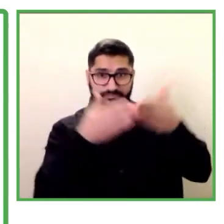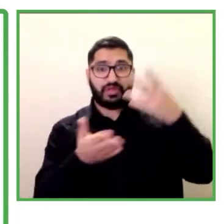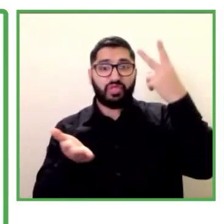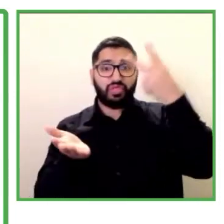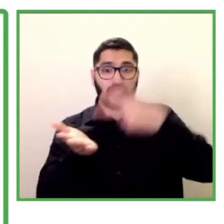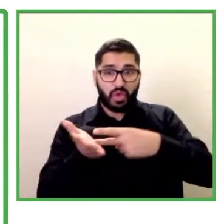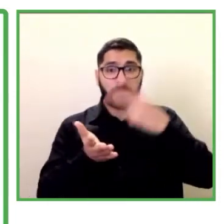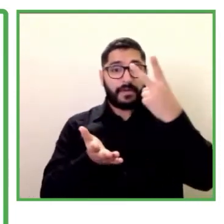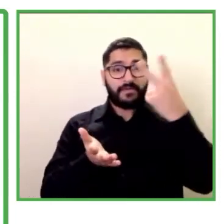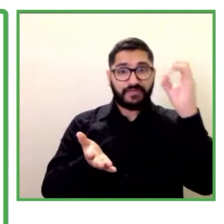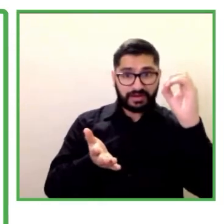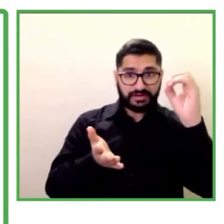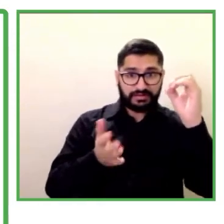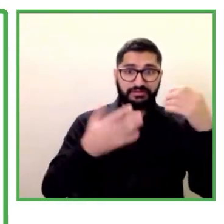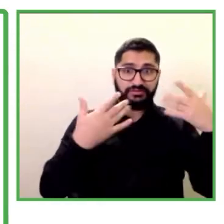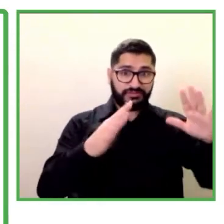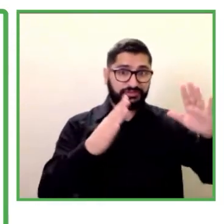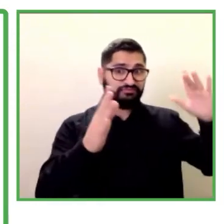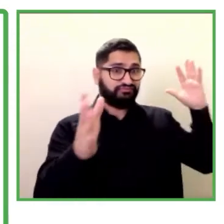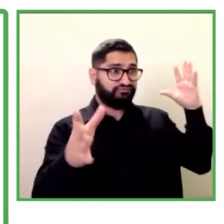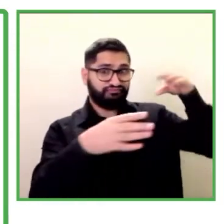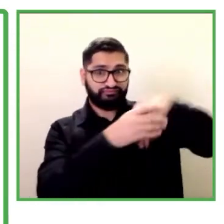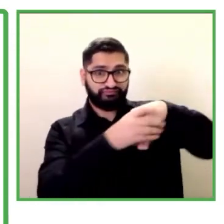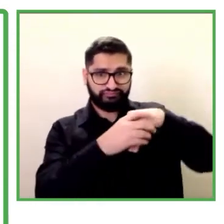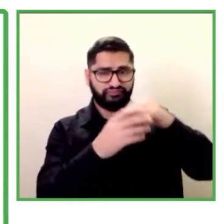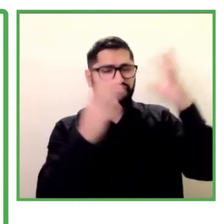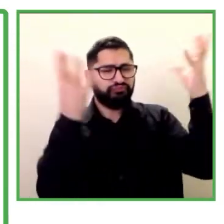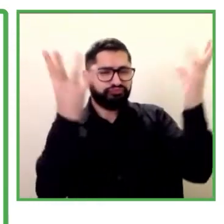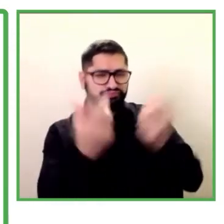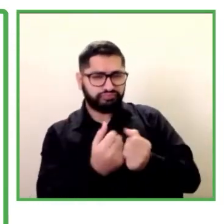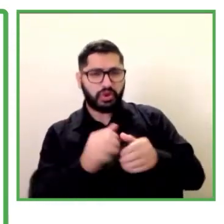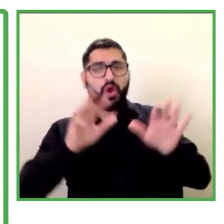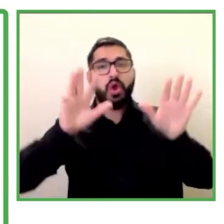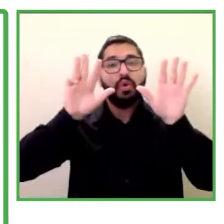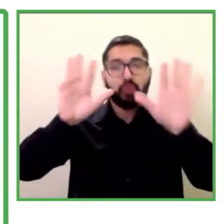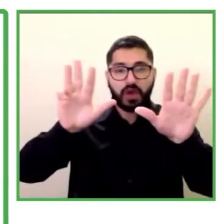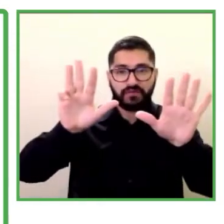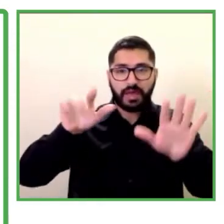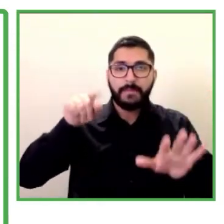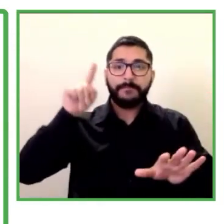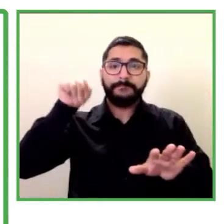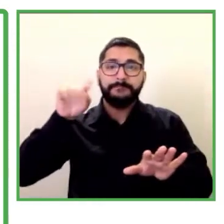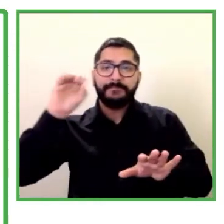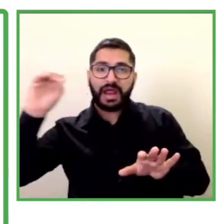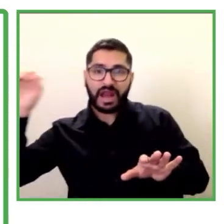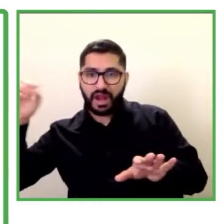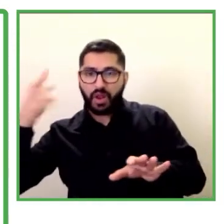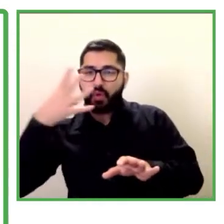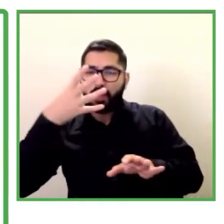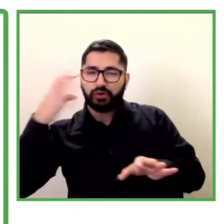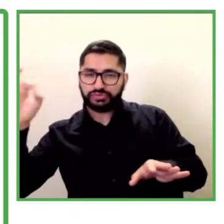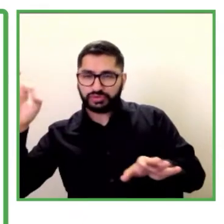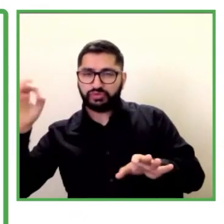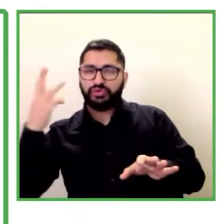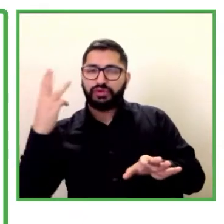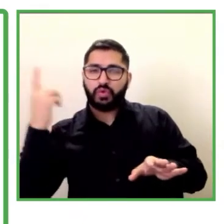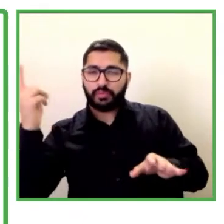personas con discapacidad en las empresas de la alianza y en la plataforma ya contamos con más de 19000 usuarios registrados